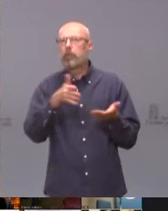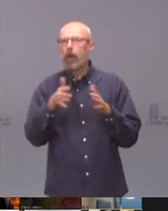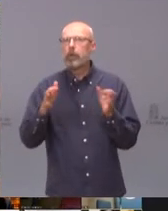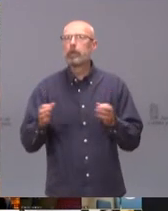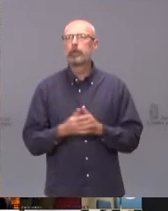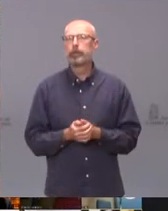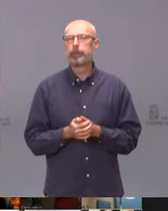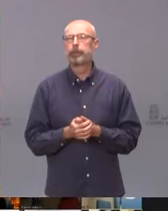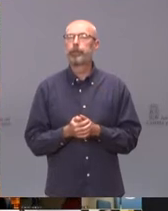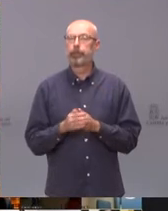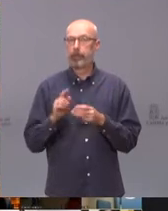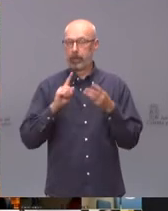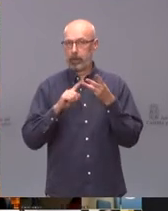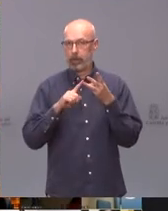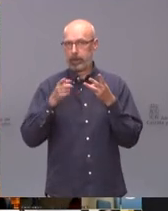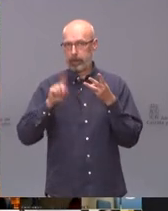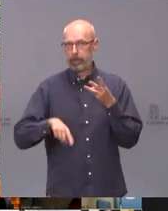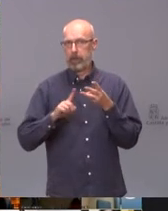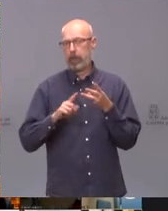Y ya por último, aprovecho,